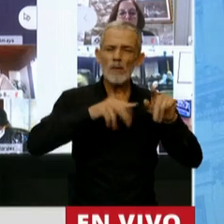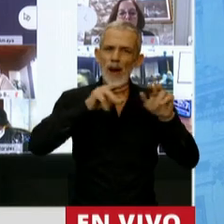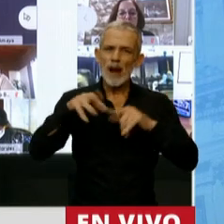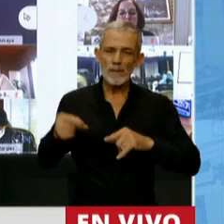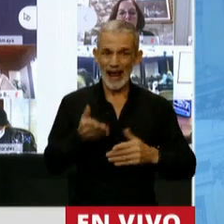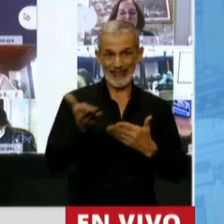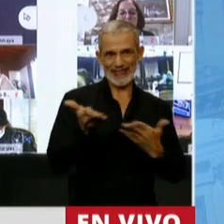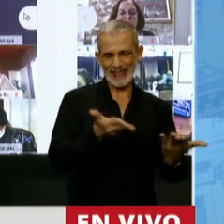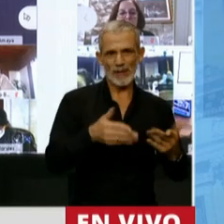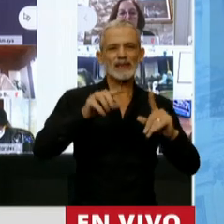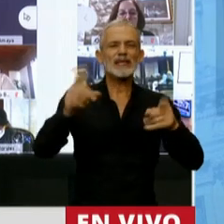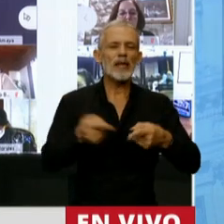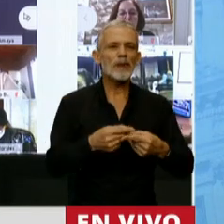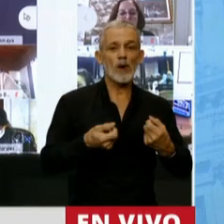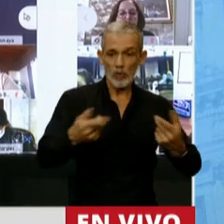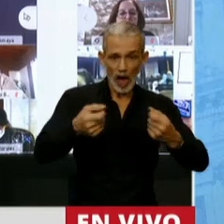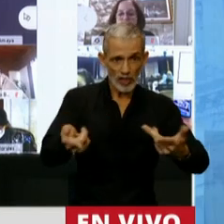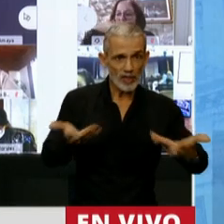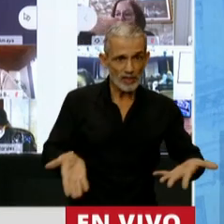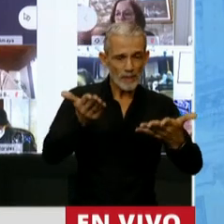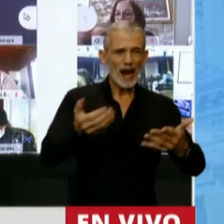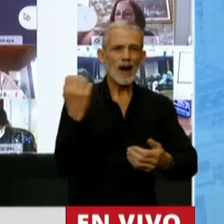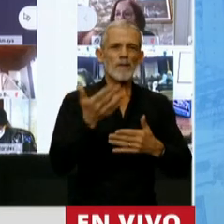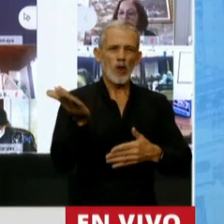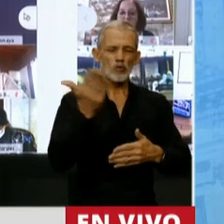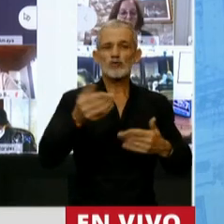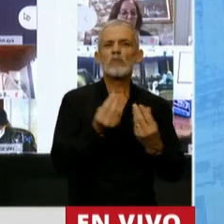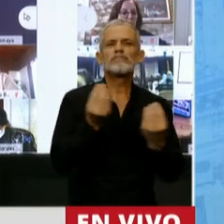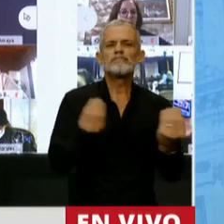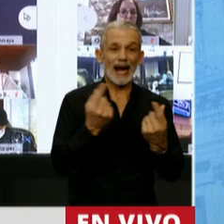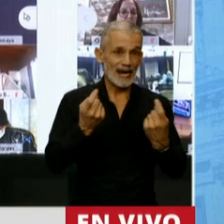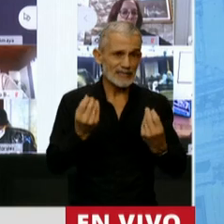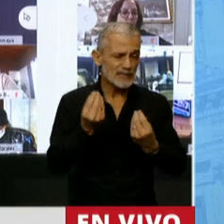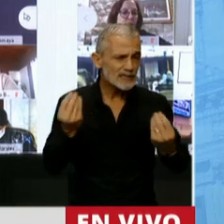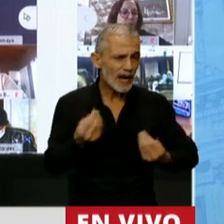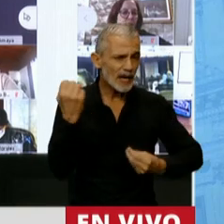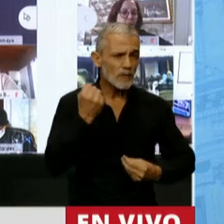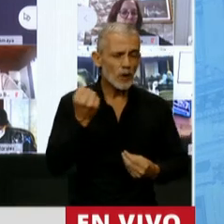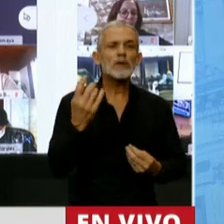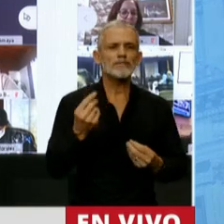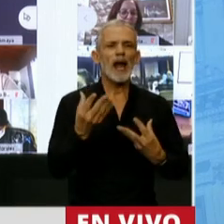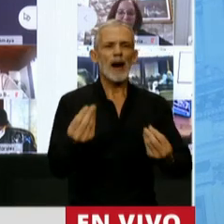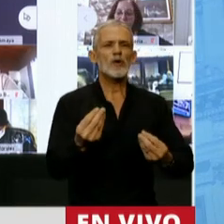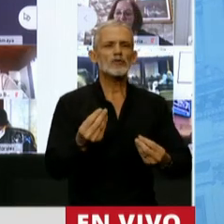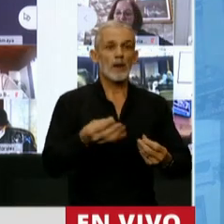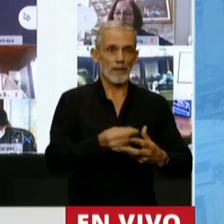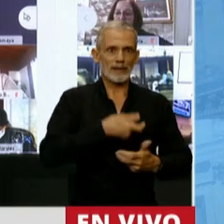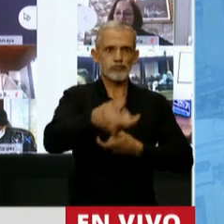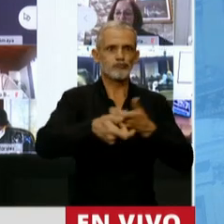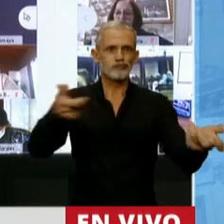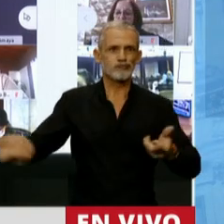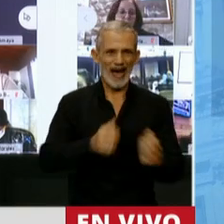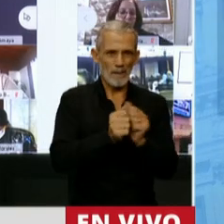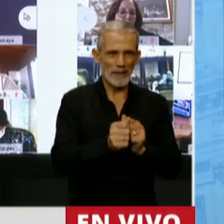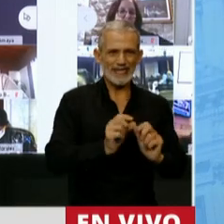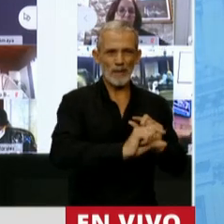demanda sino también de políticas de oferta productiva y para eso será crucial apoyar financieramente a nuestras